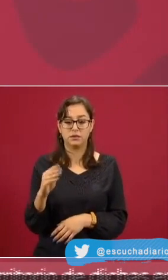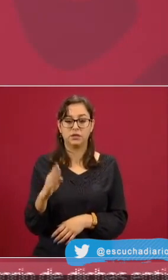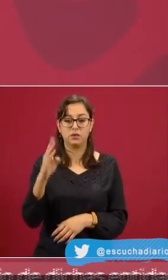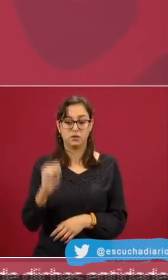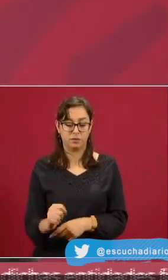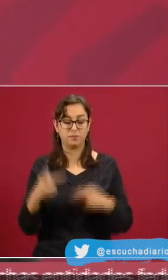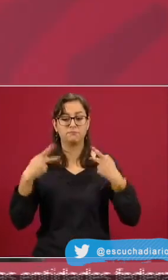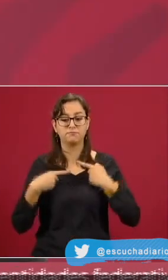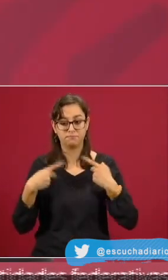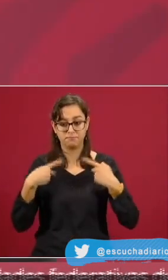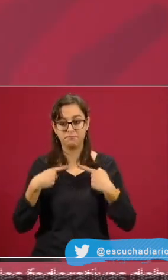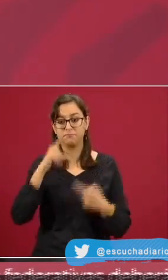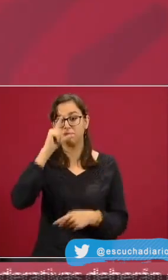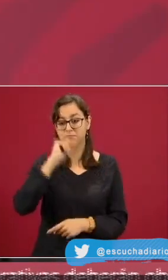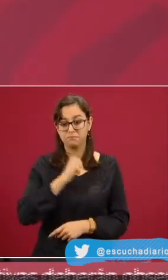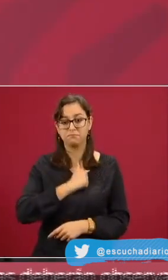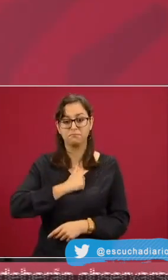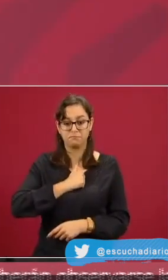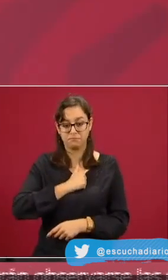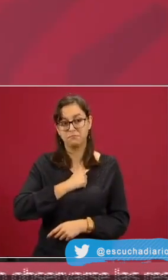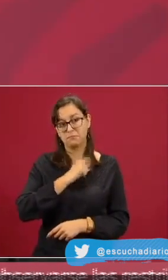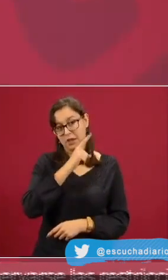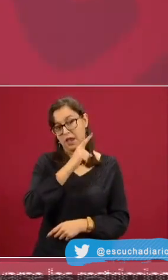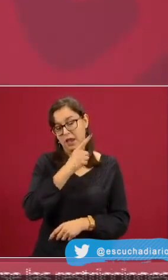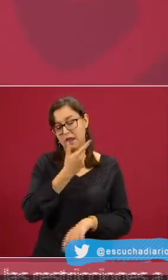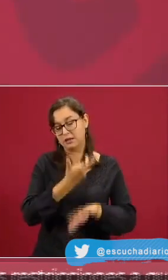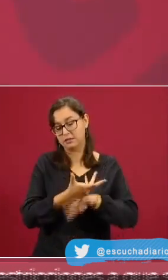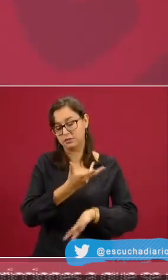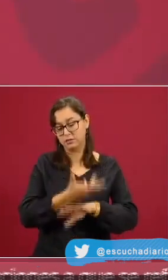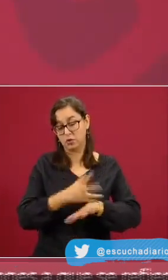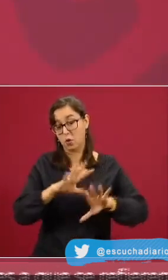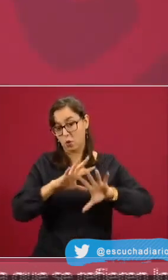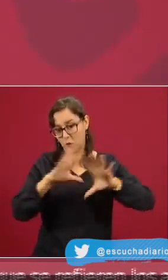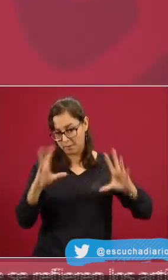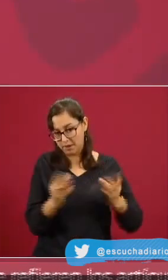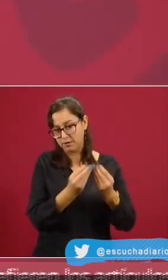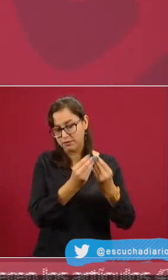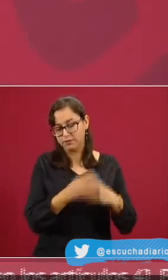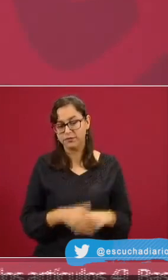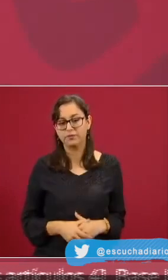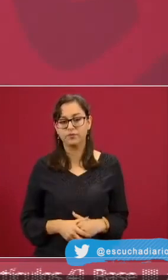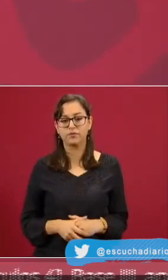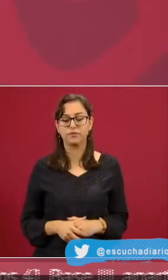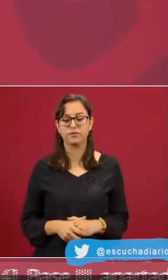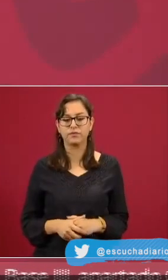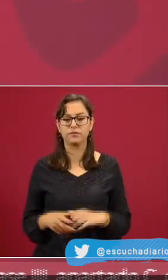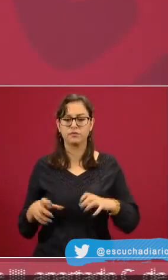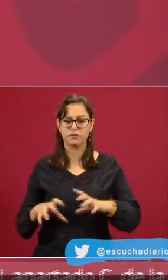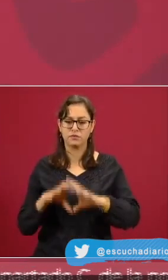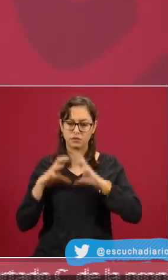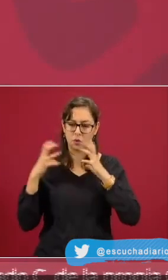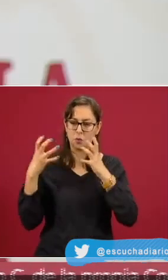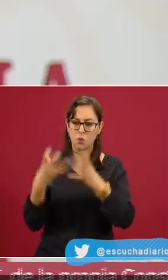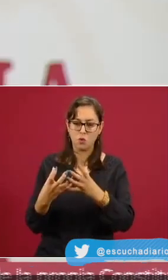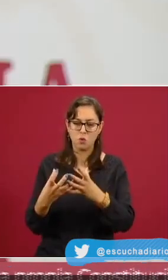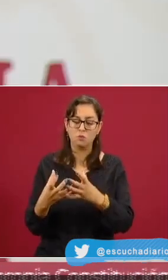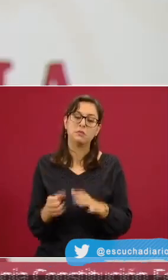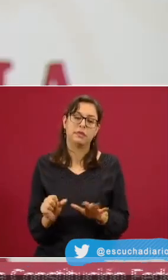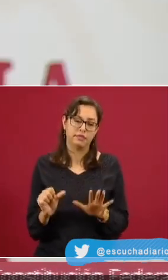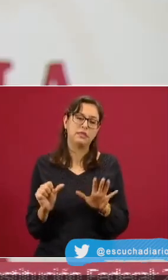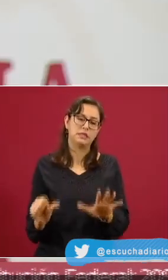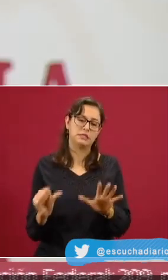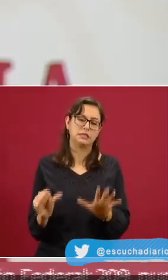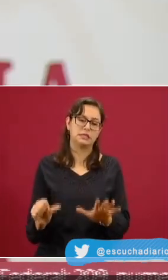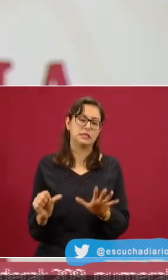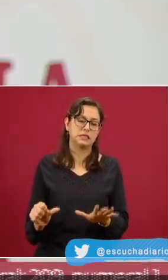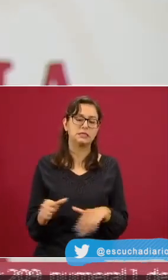19 proyectos mexicanos relacionados que tendrán apoyo de la comunidad europea, y se reafirma que México cuenta con recursos propios